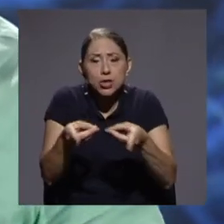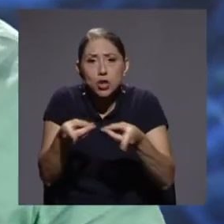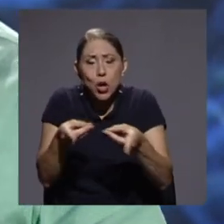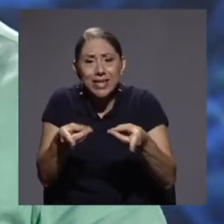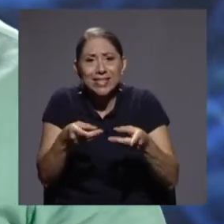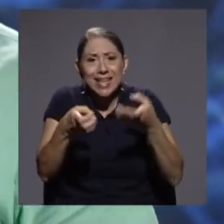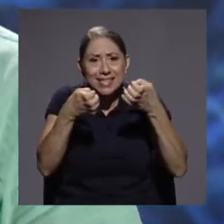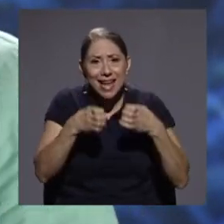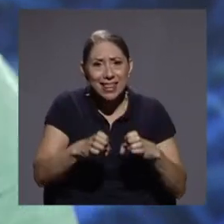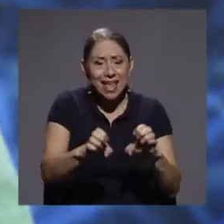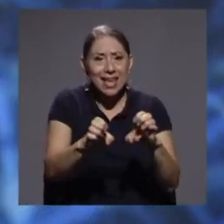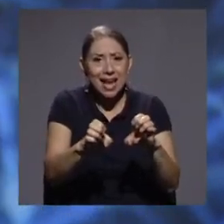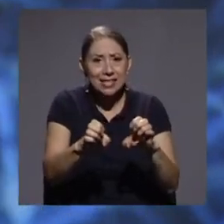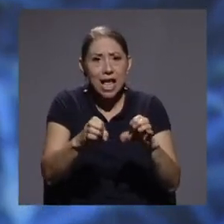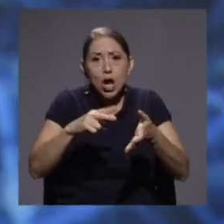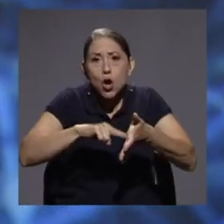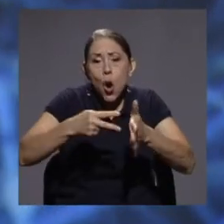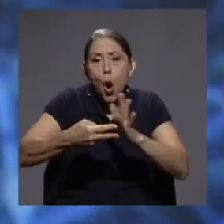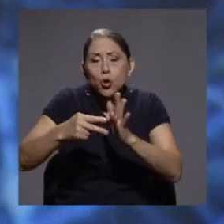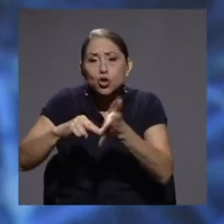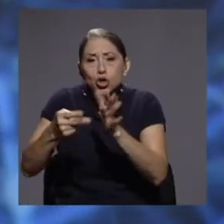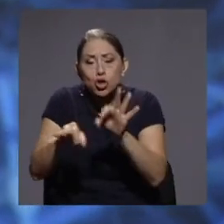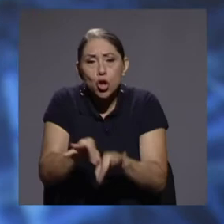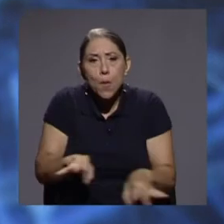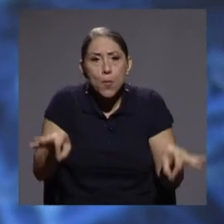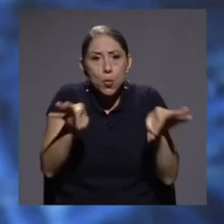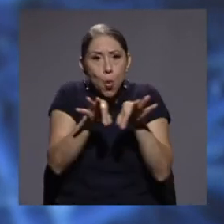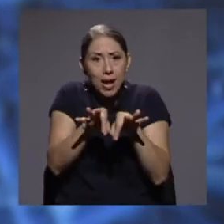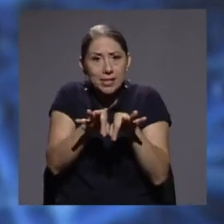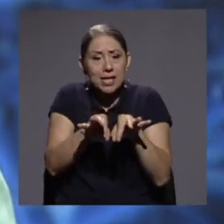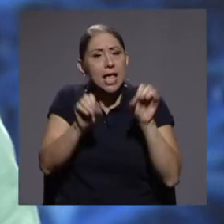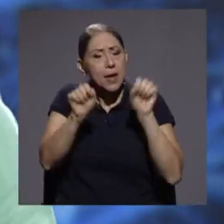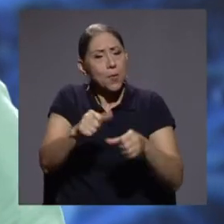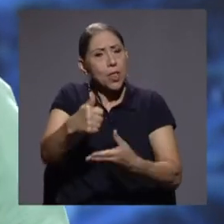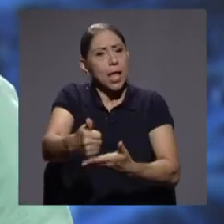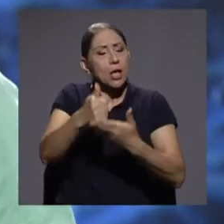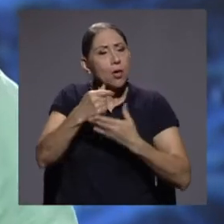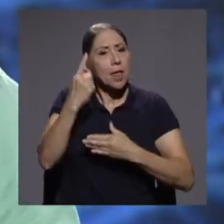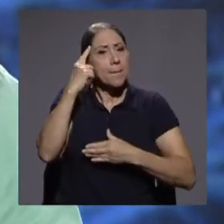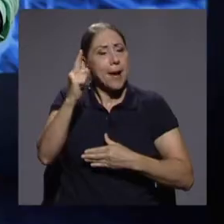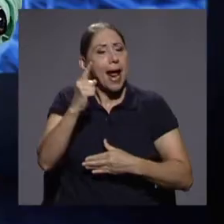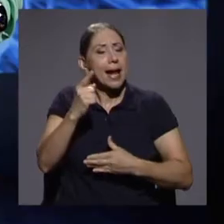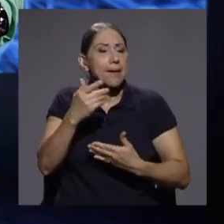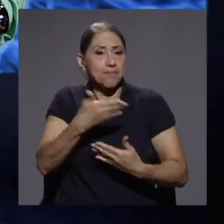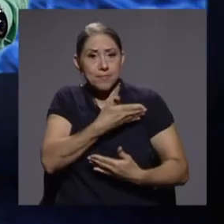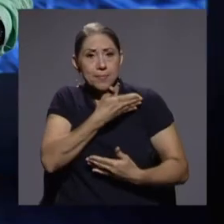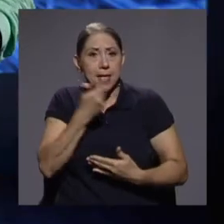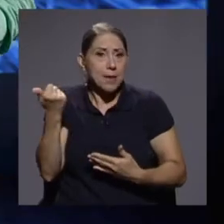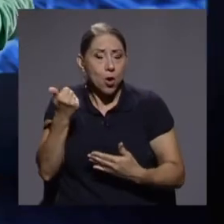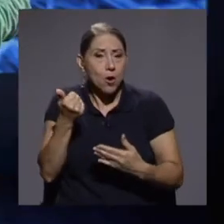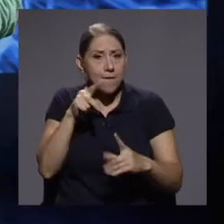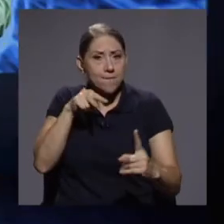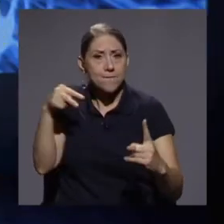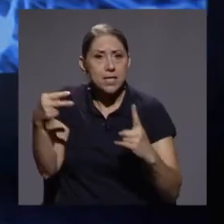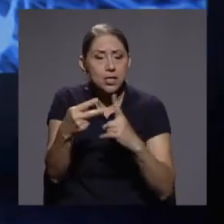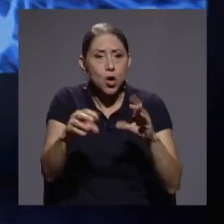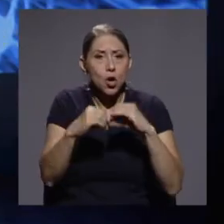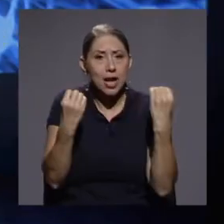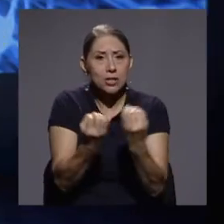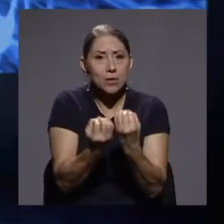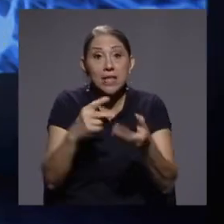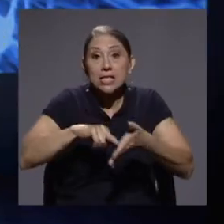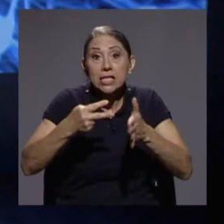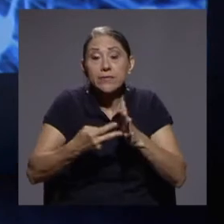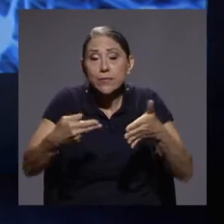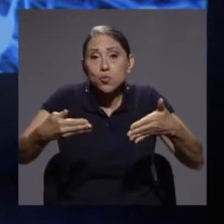contextuales y a elementos que nos pueden ayudar a definir una mejor visión organizacional. Esto permite que estemos ante un nuevo